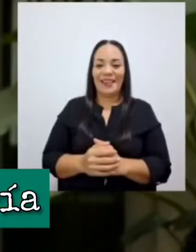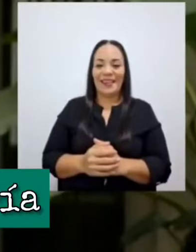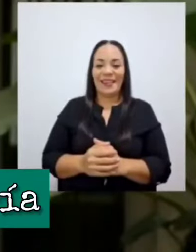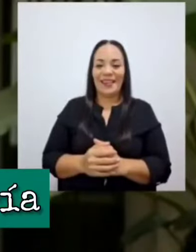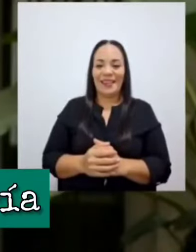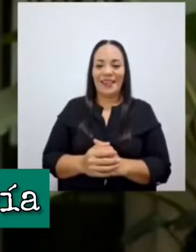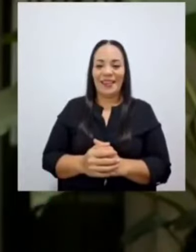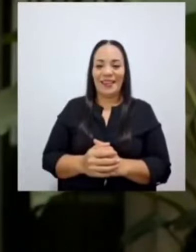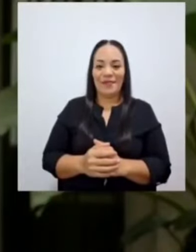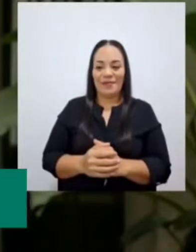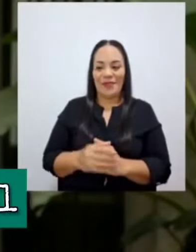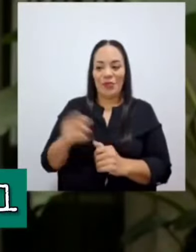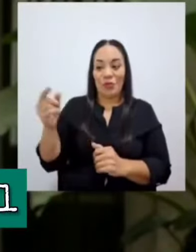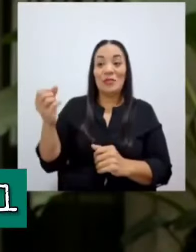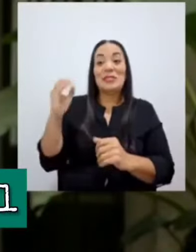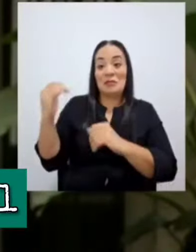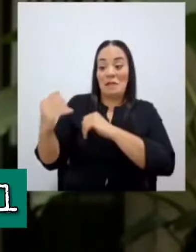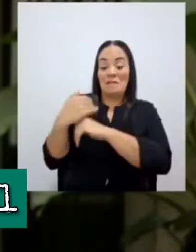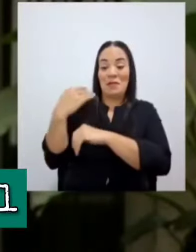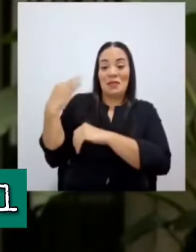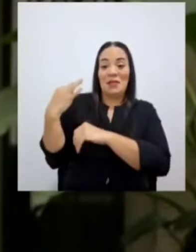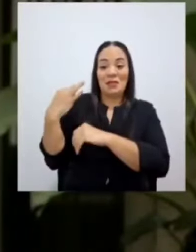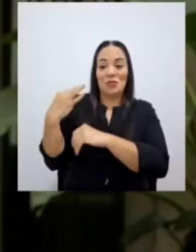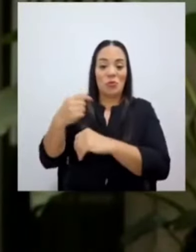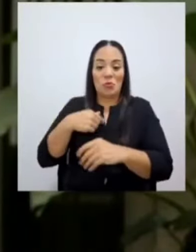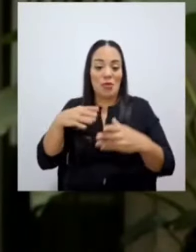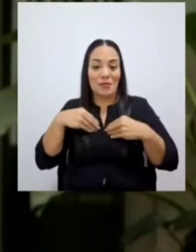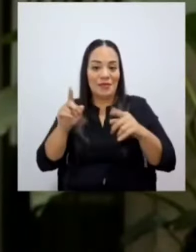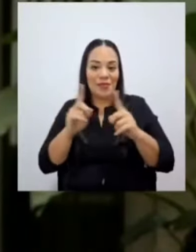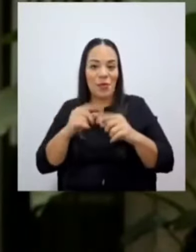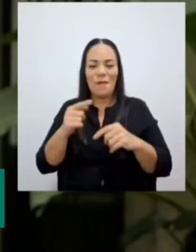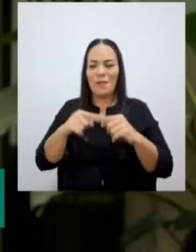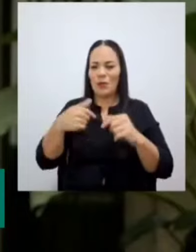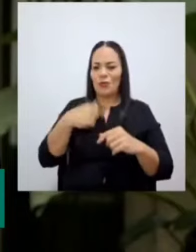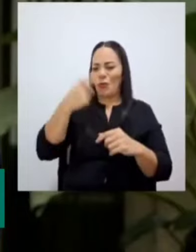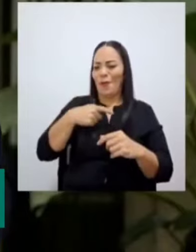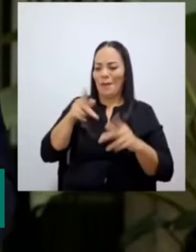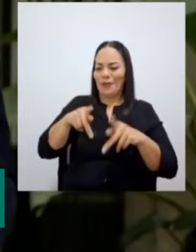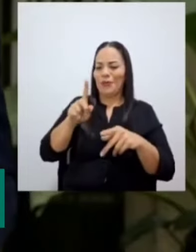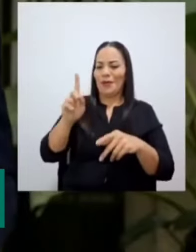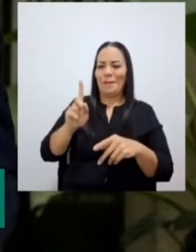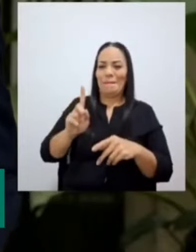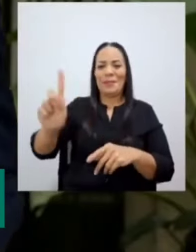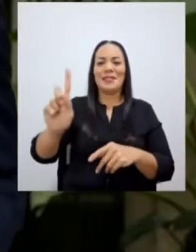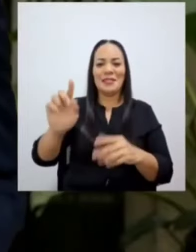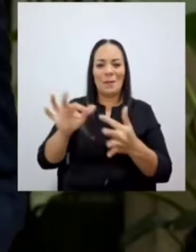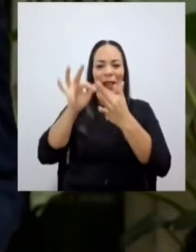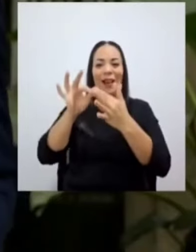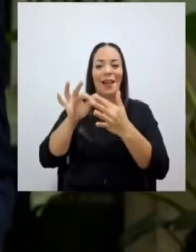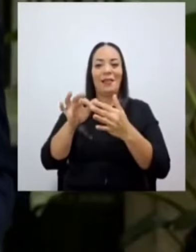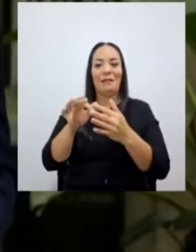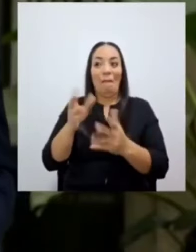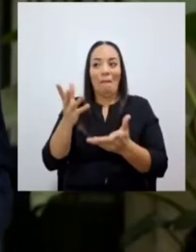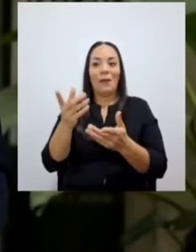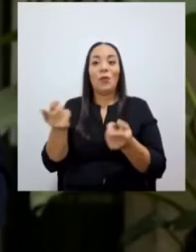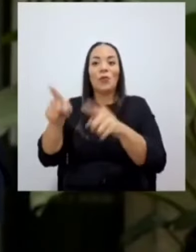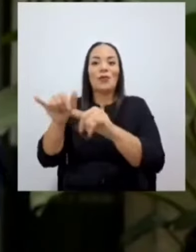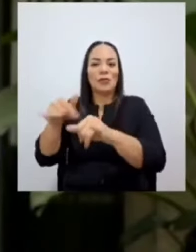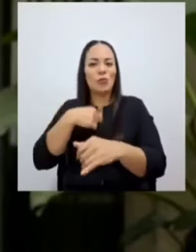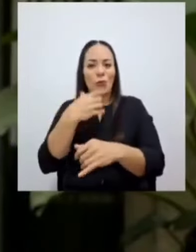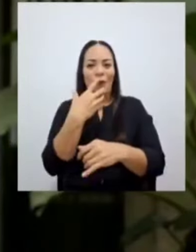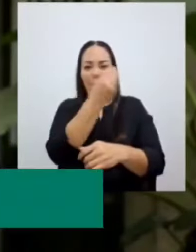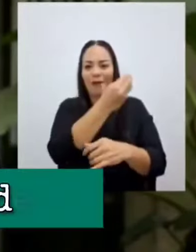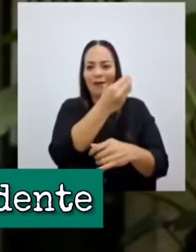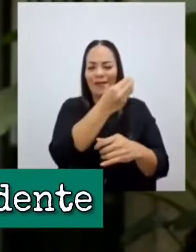aceptaría, pero fue el personaje principal. Qué raro que... Yo estaba afuera cuando esto ocurrió, ¿verdad, don Arno?